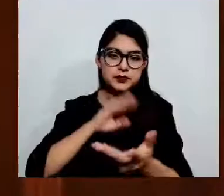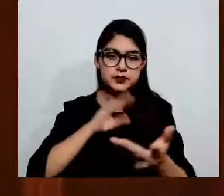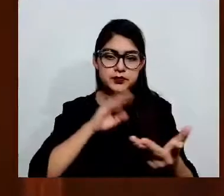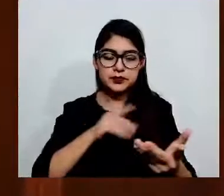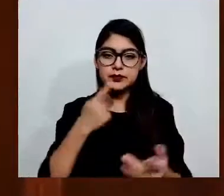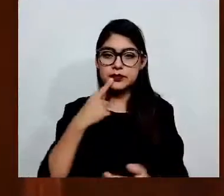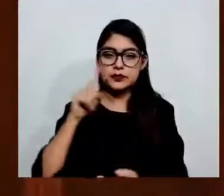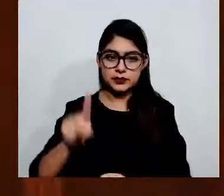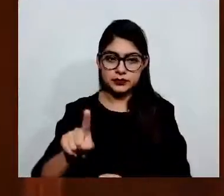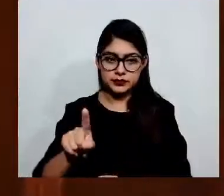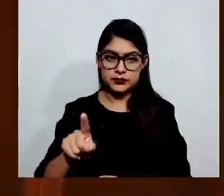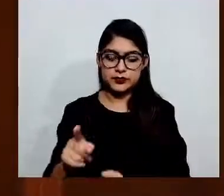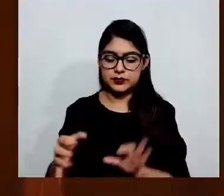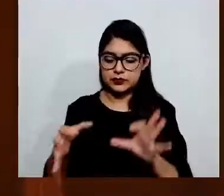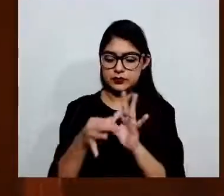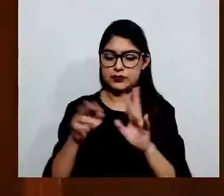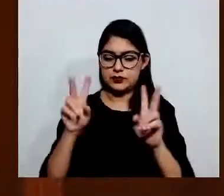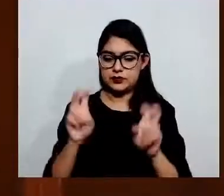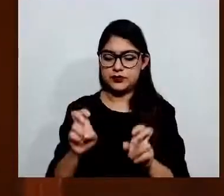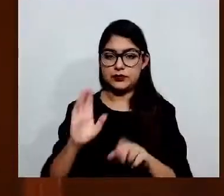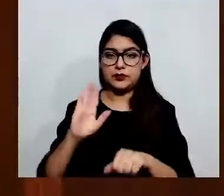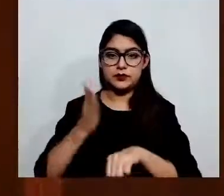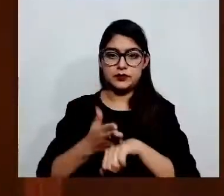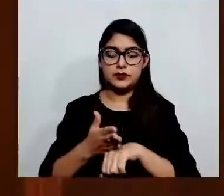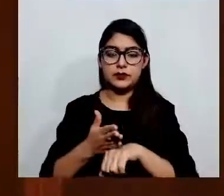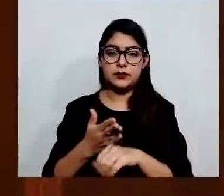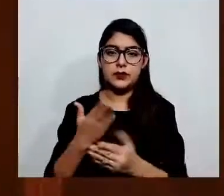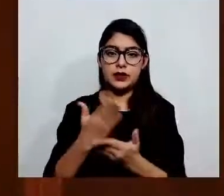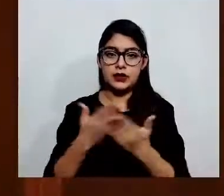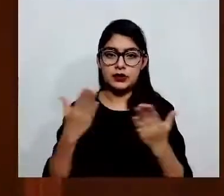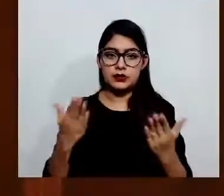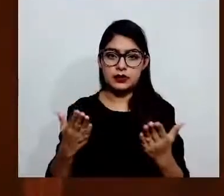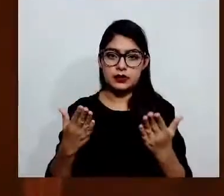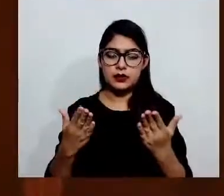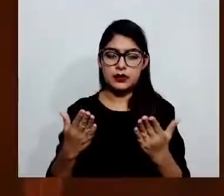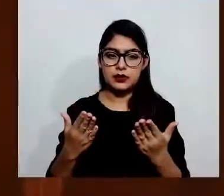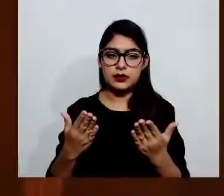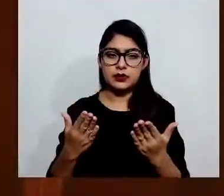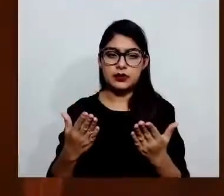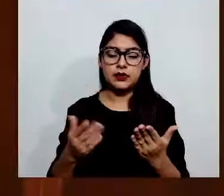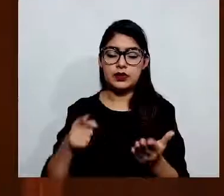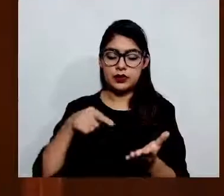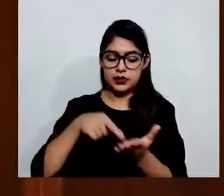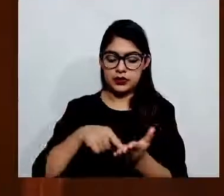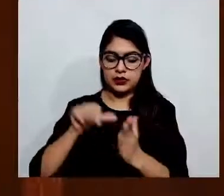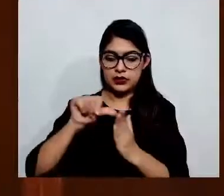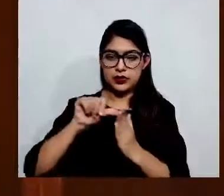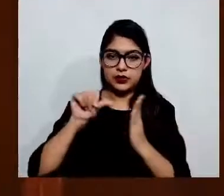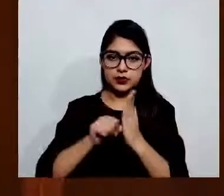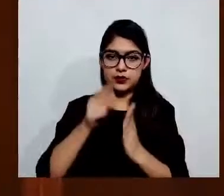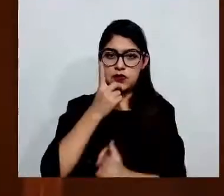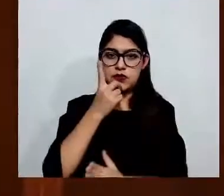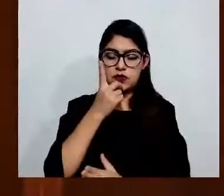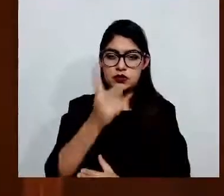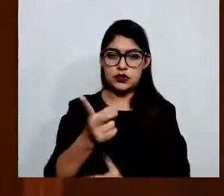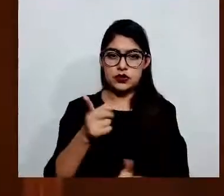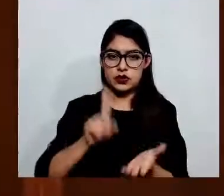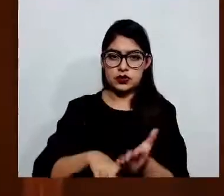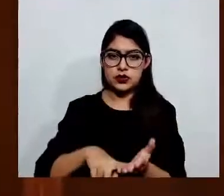si bien el artículo contiene la descripción del tipo penal del delito de ultrajes,